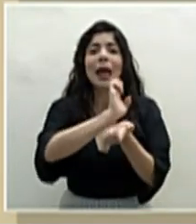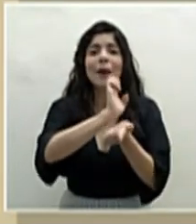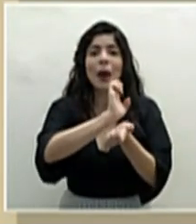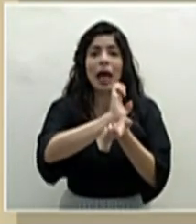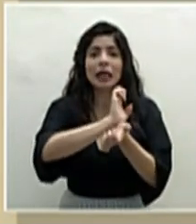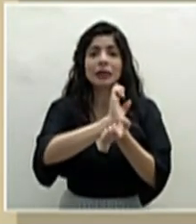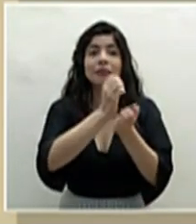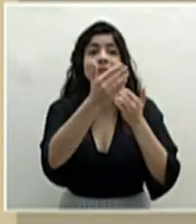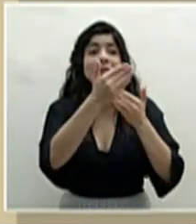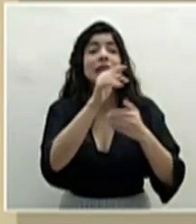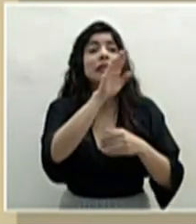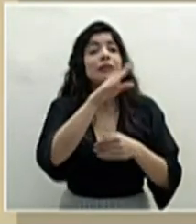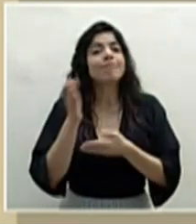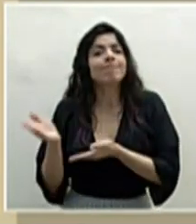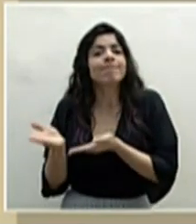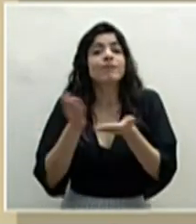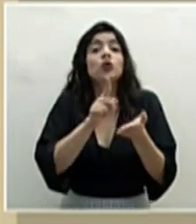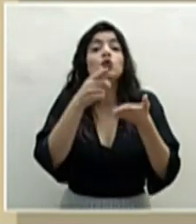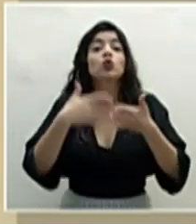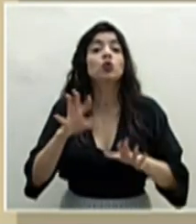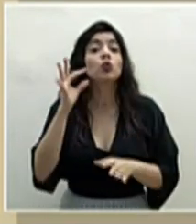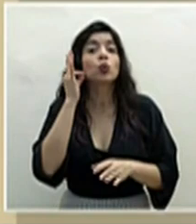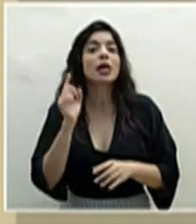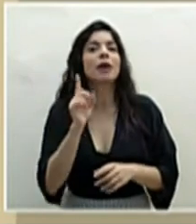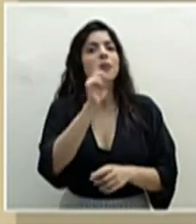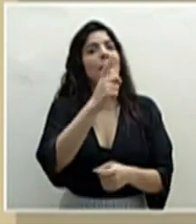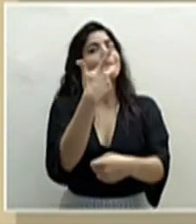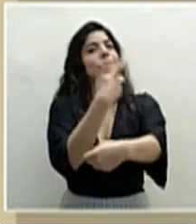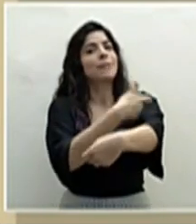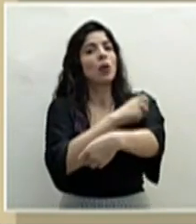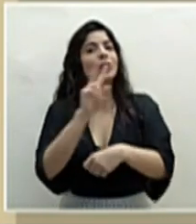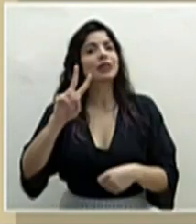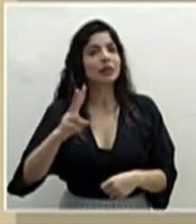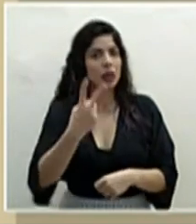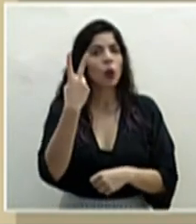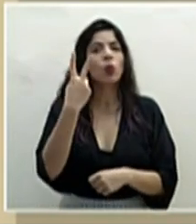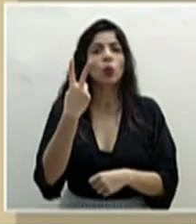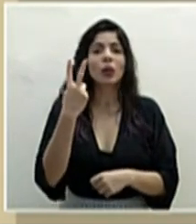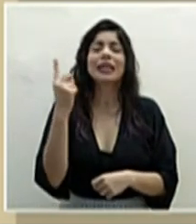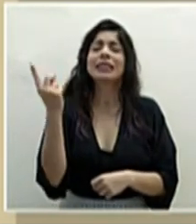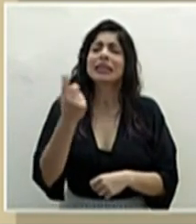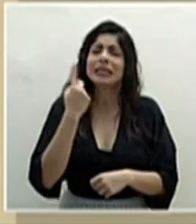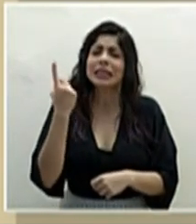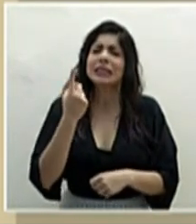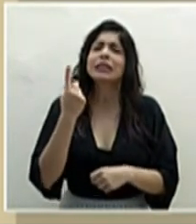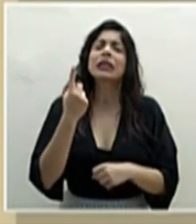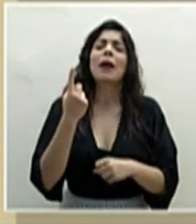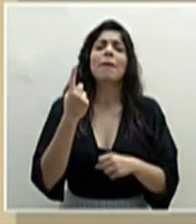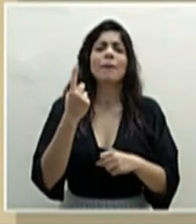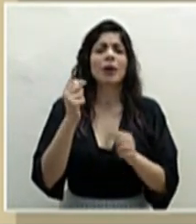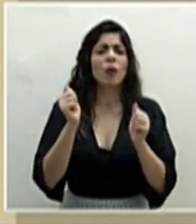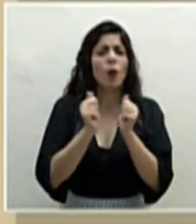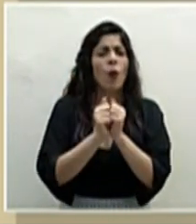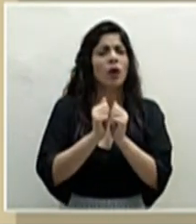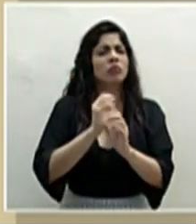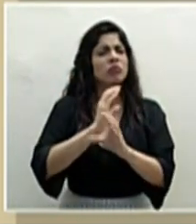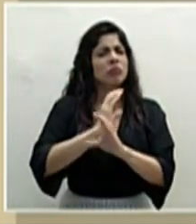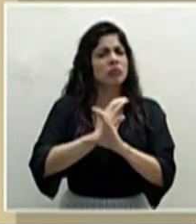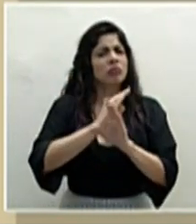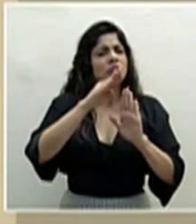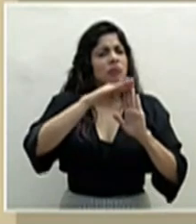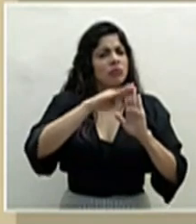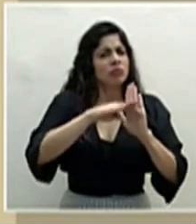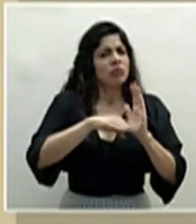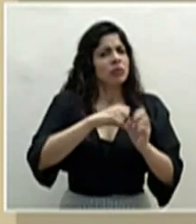cercano y vacunen a su hija en esa segunda dosis, siempre procurando mantener todas las medidas